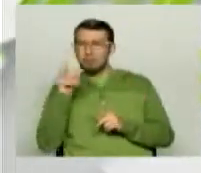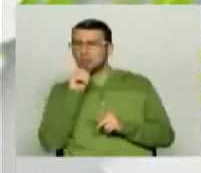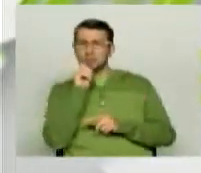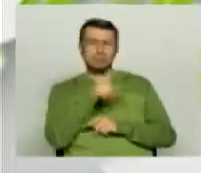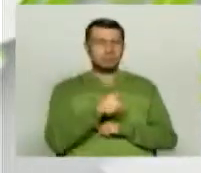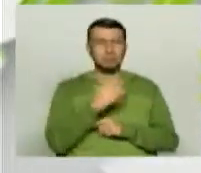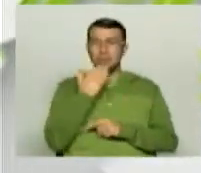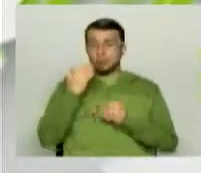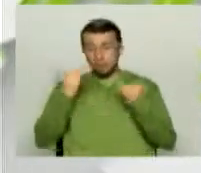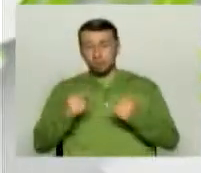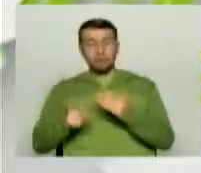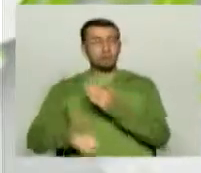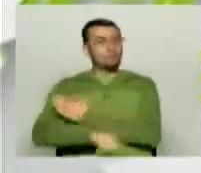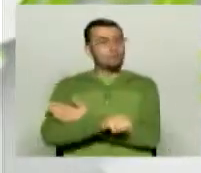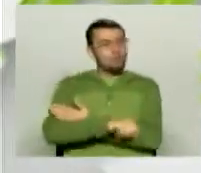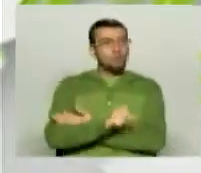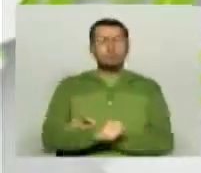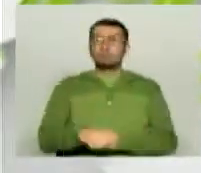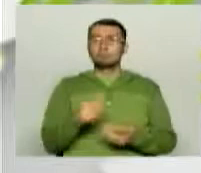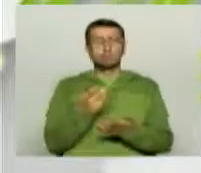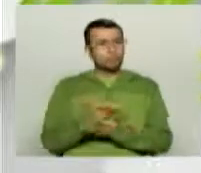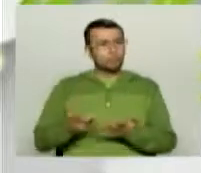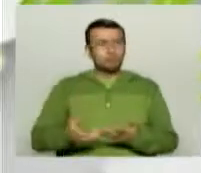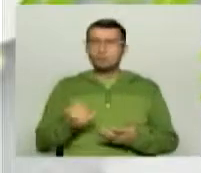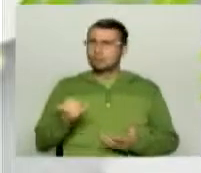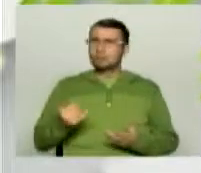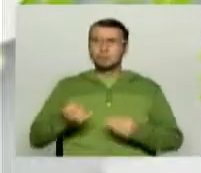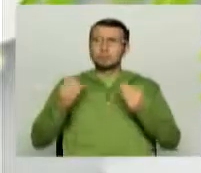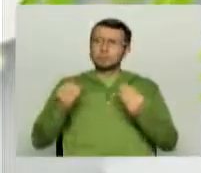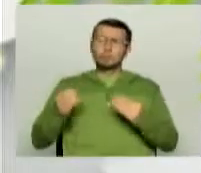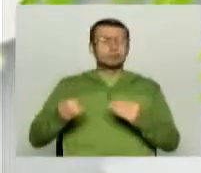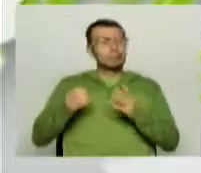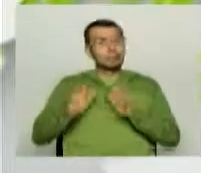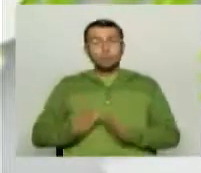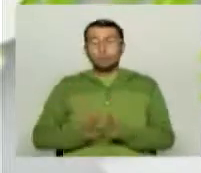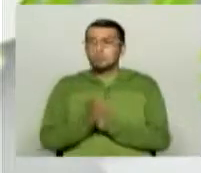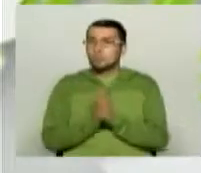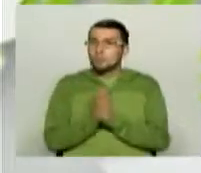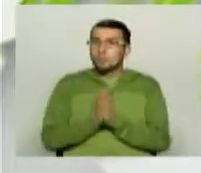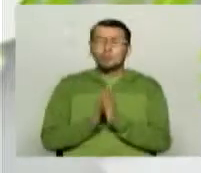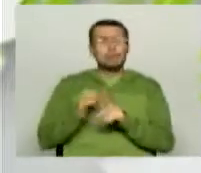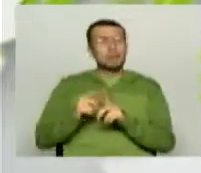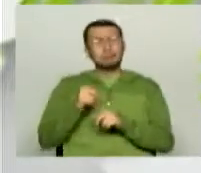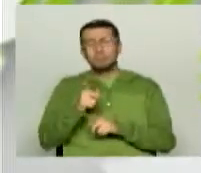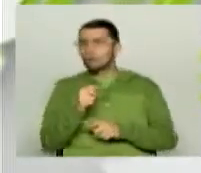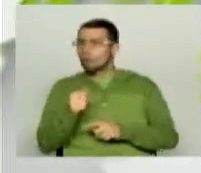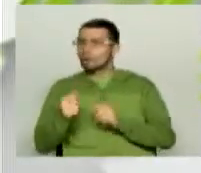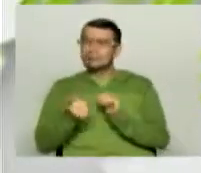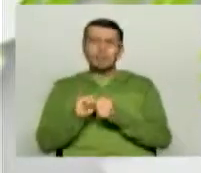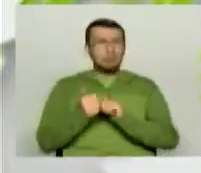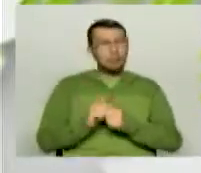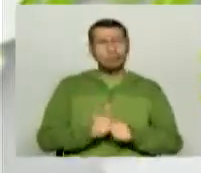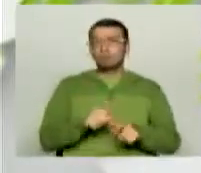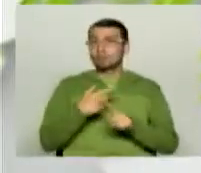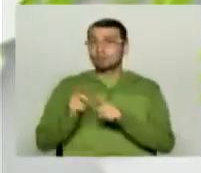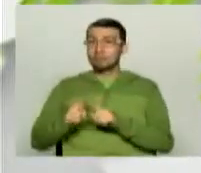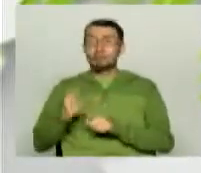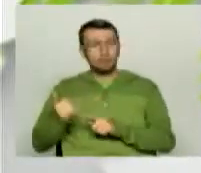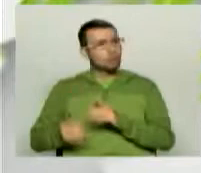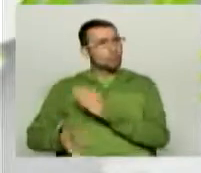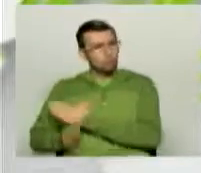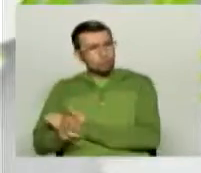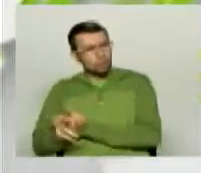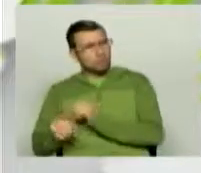estamos en fútbol y esto es lo que tiene paralizado a todo el mundo, pero ¿el noticiero o más bien la sección de deportes va a continuar con los otros